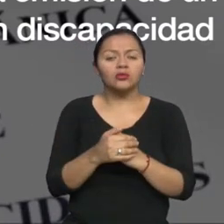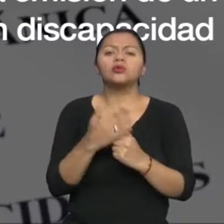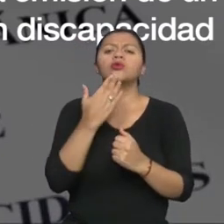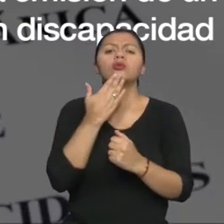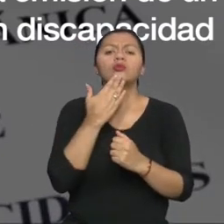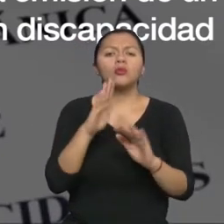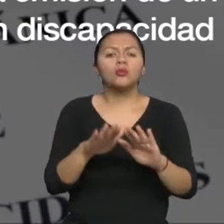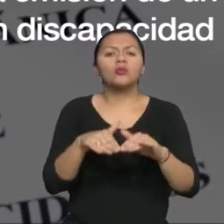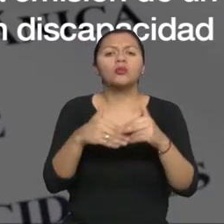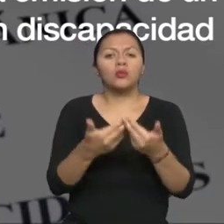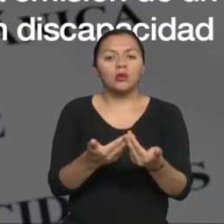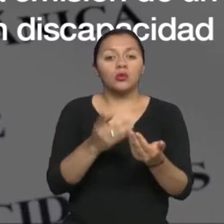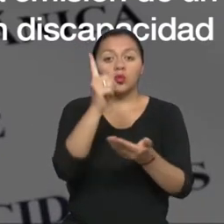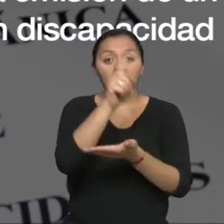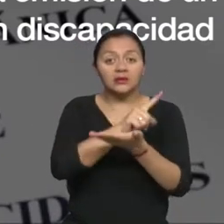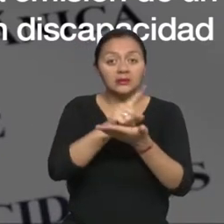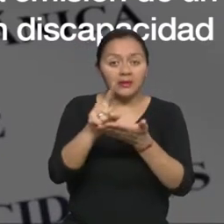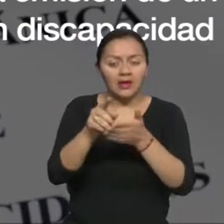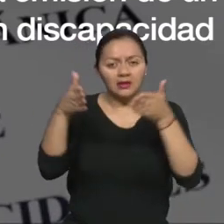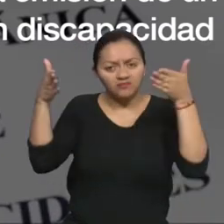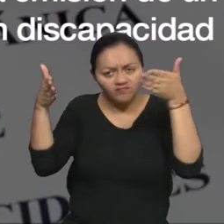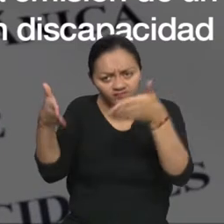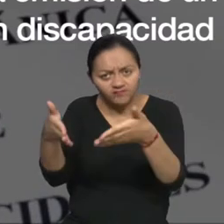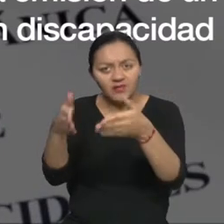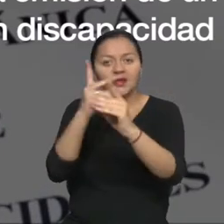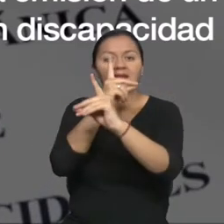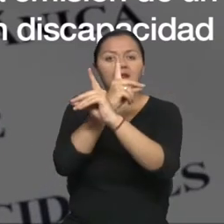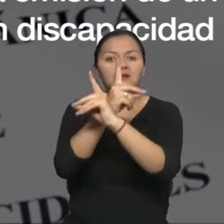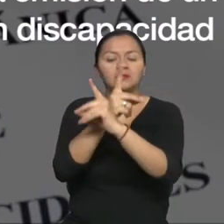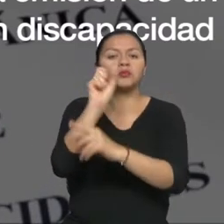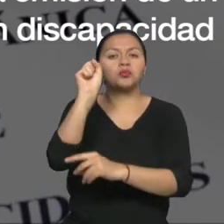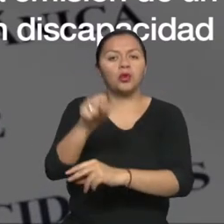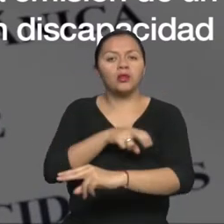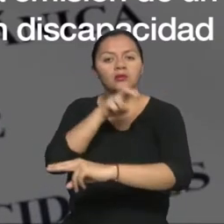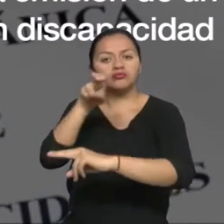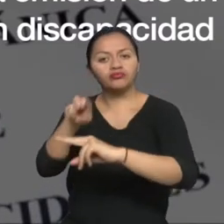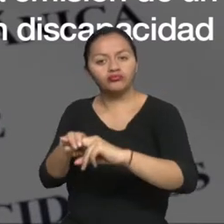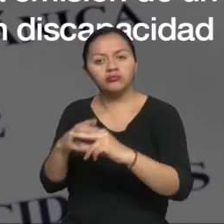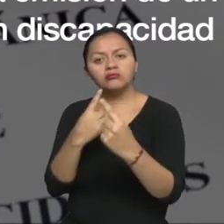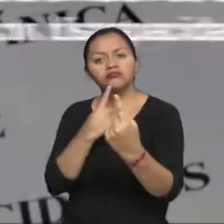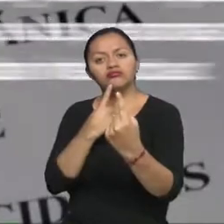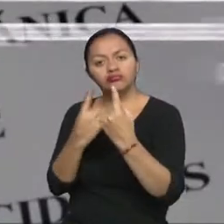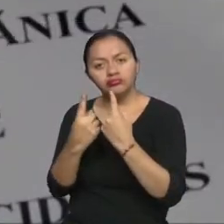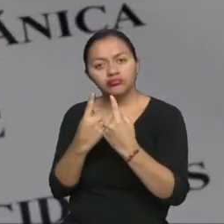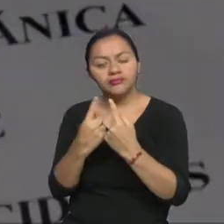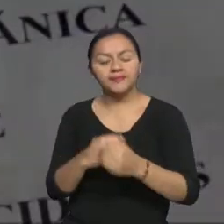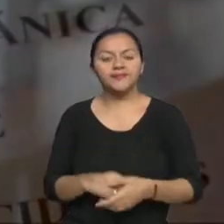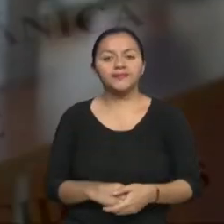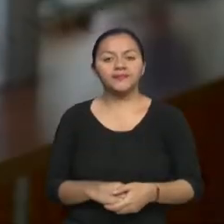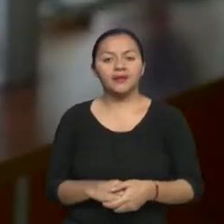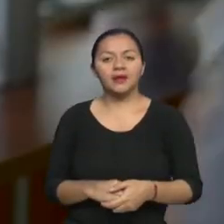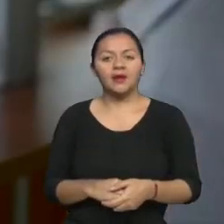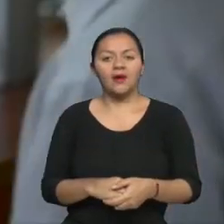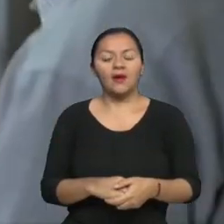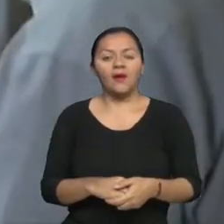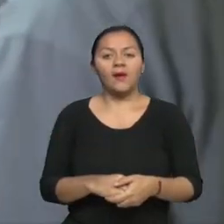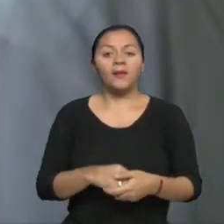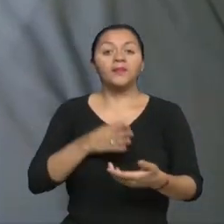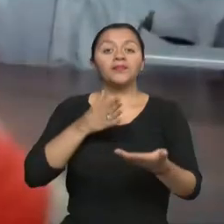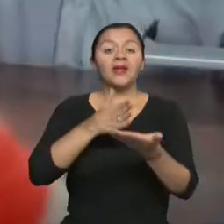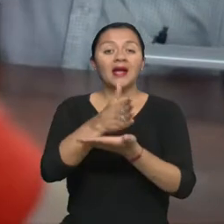emisión de un programa semanal en que las personas con discapacidad puedan interactuar. La